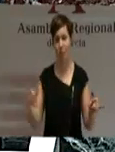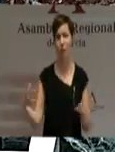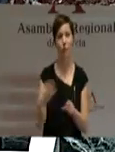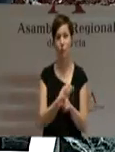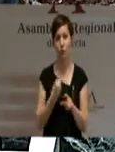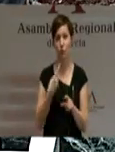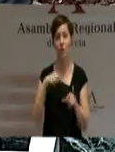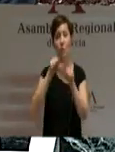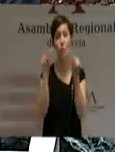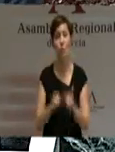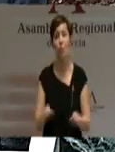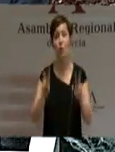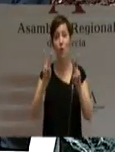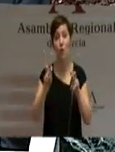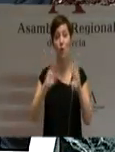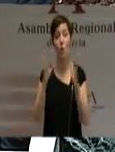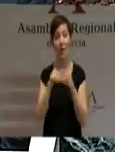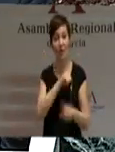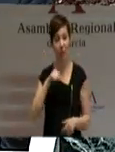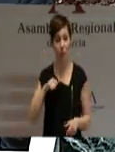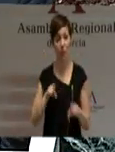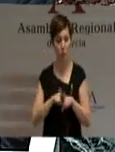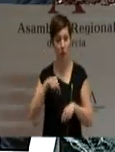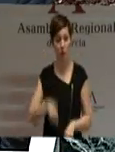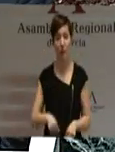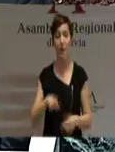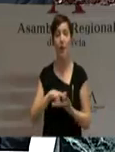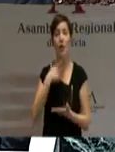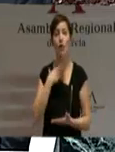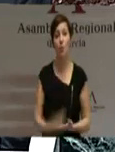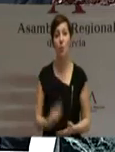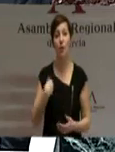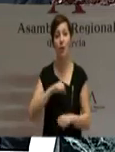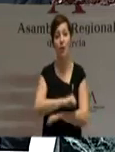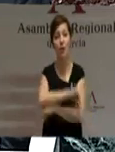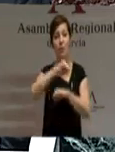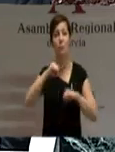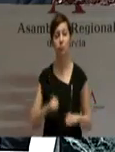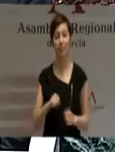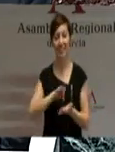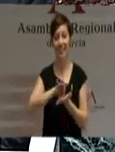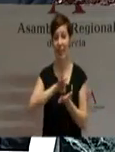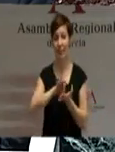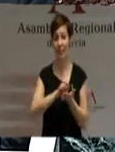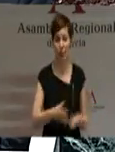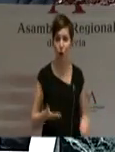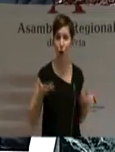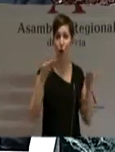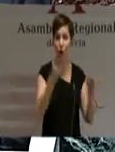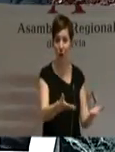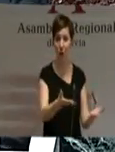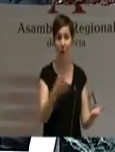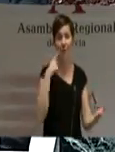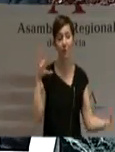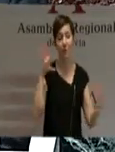respecto de aquellas comunidades autónomas como la nuestra, que, habiendo consolidado la prestación de los servicios, no ha sido durante años correspondida